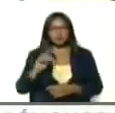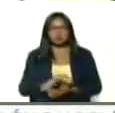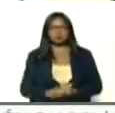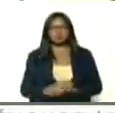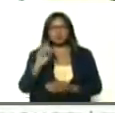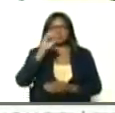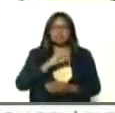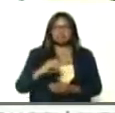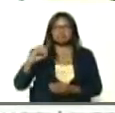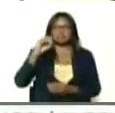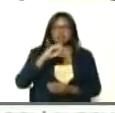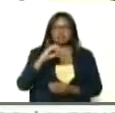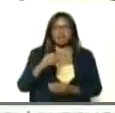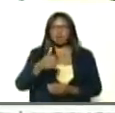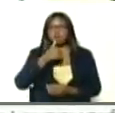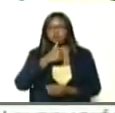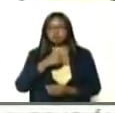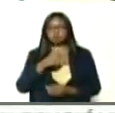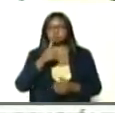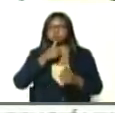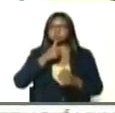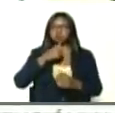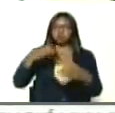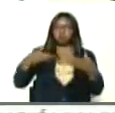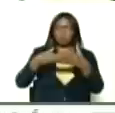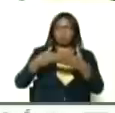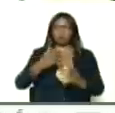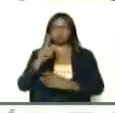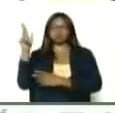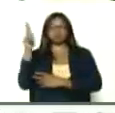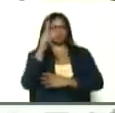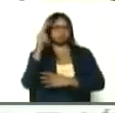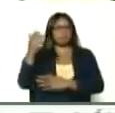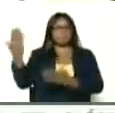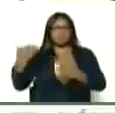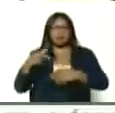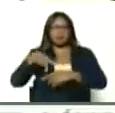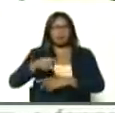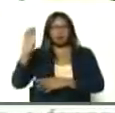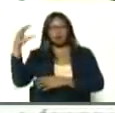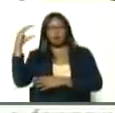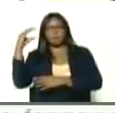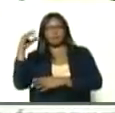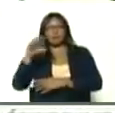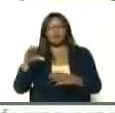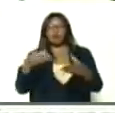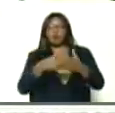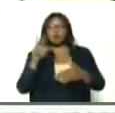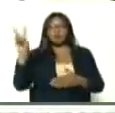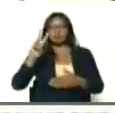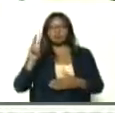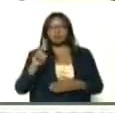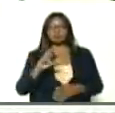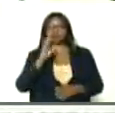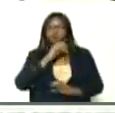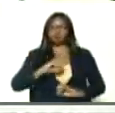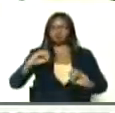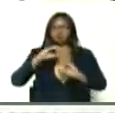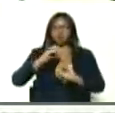cero, tolerancia, a grupos armados, que vengan de Colombia, en territorio venezolano, cero, tolerancia,